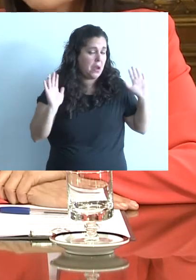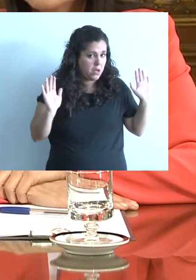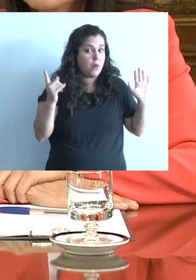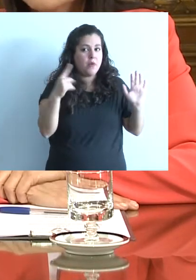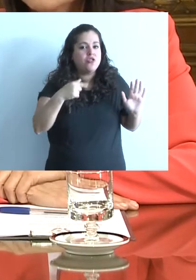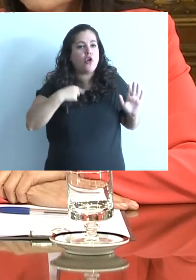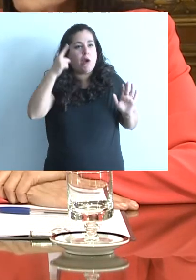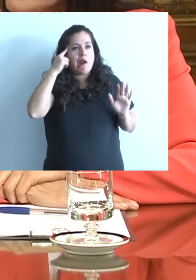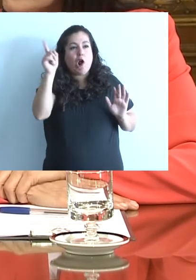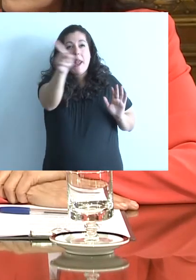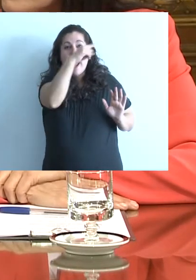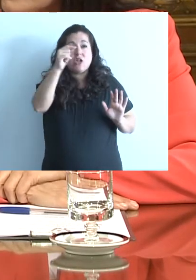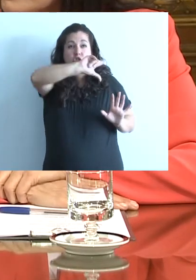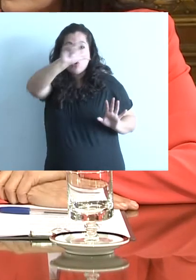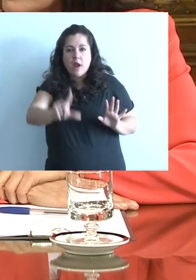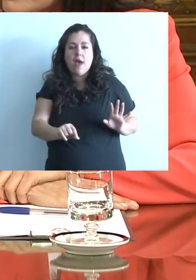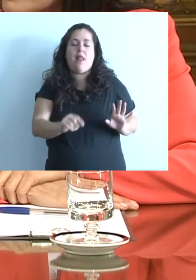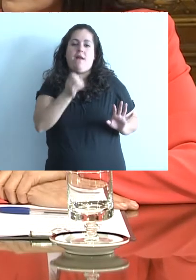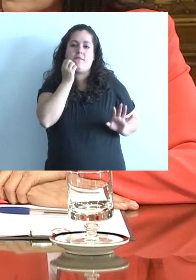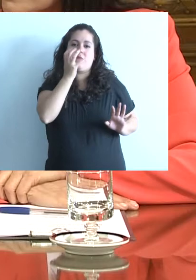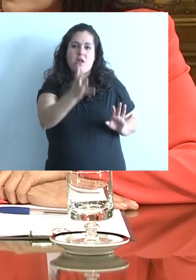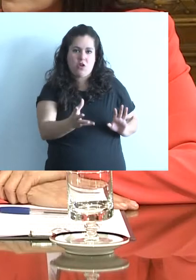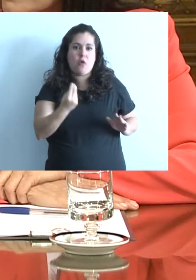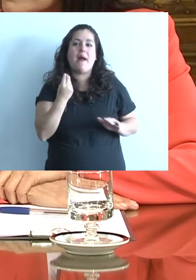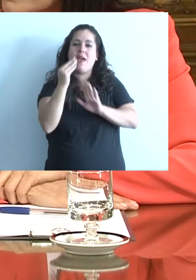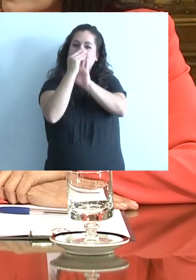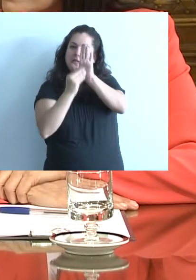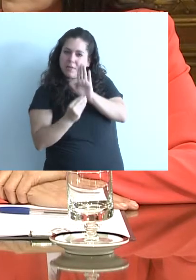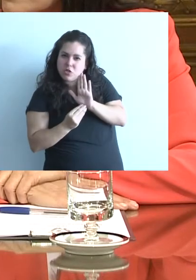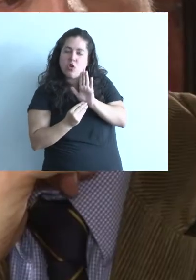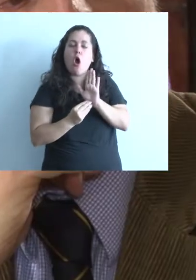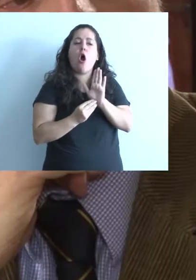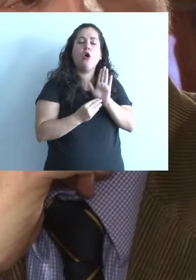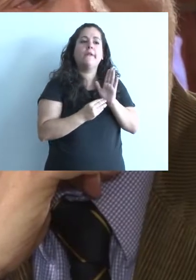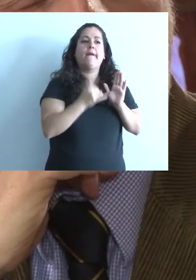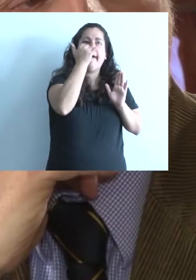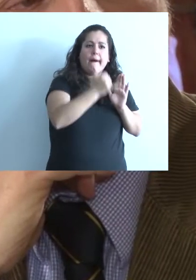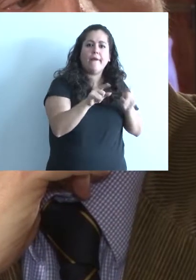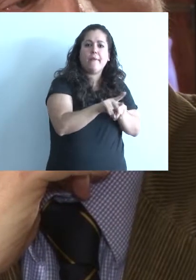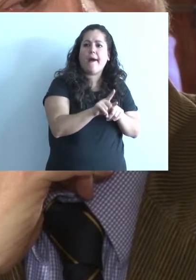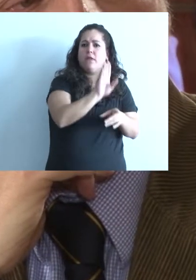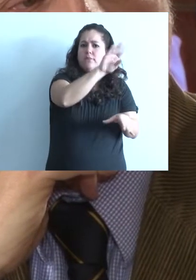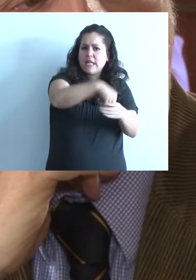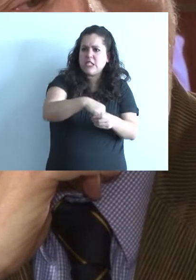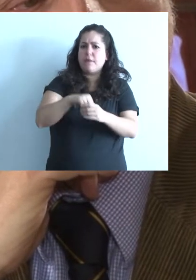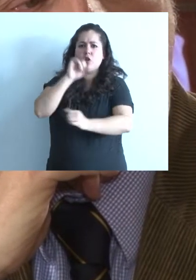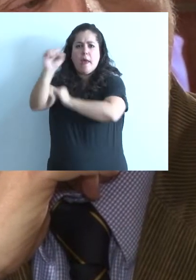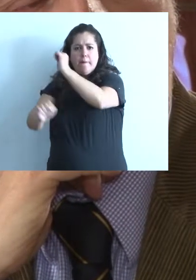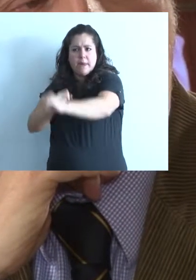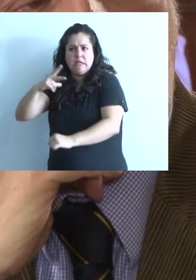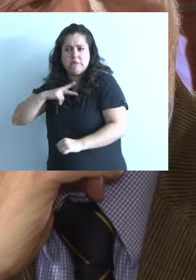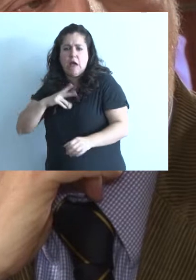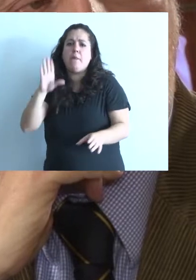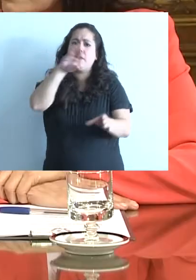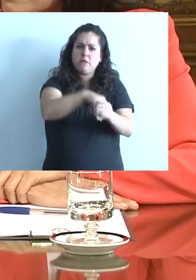Lo que yo creo que el marco regulatorio nacional da la posibilidad también de incentivos, da la posibilidad de inscripción, da la posibilidad de la participación en las cámaras